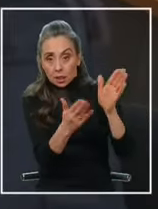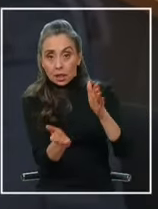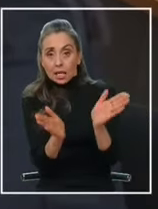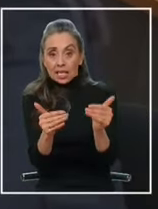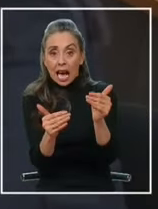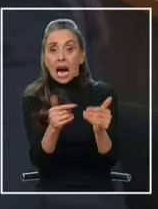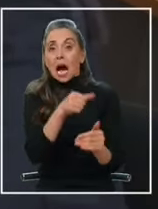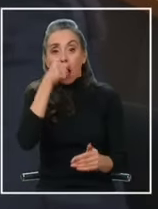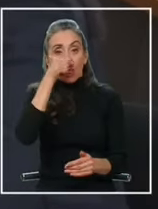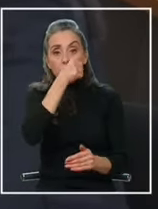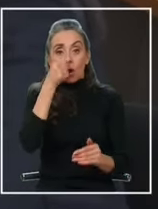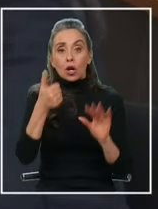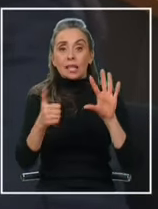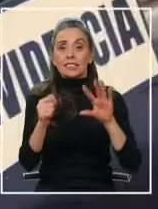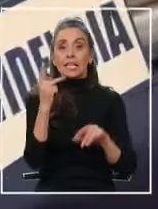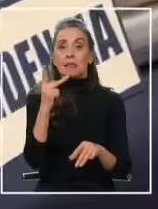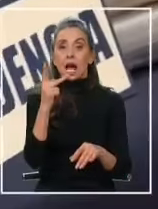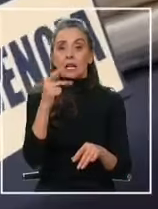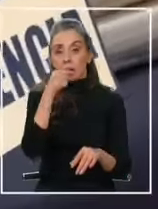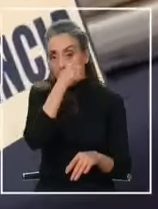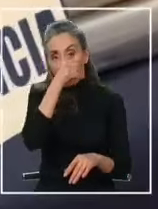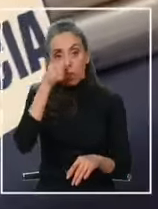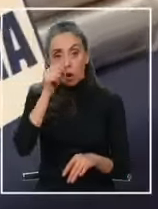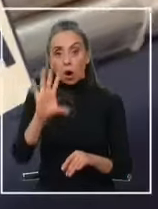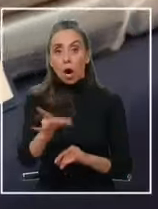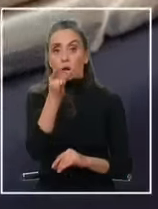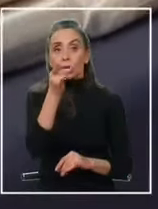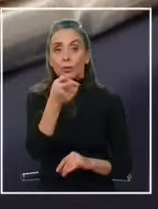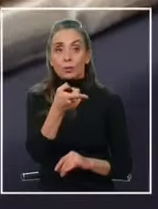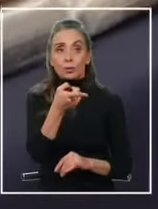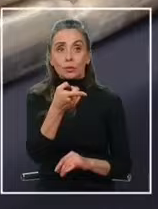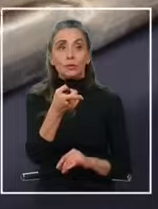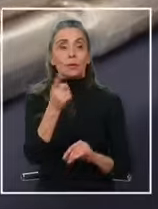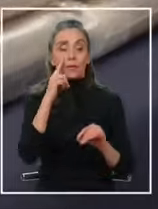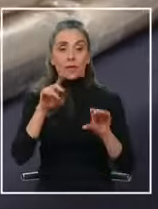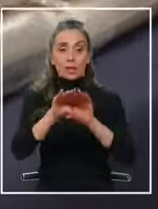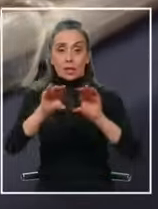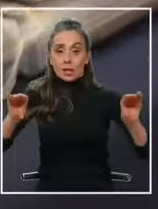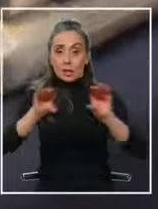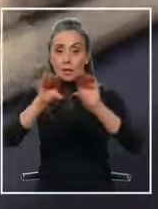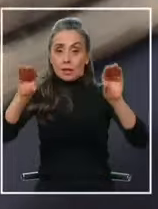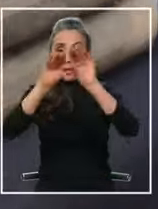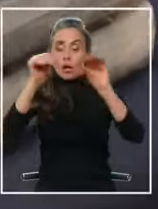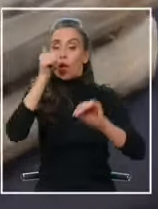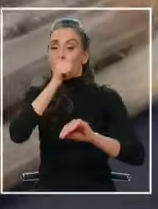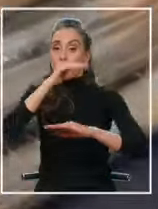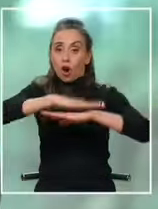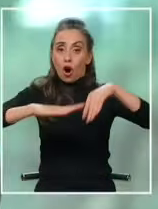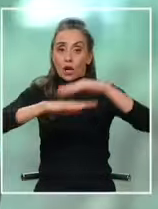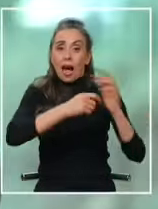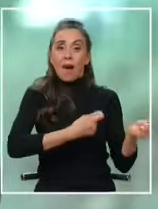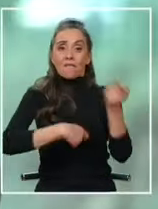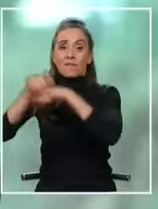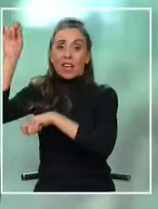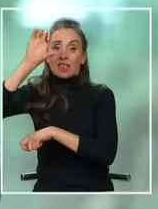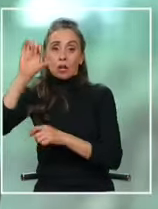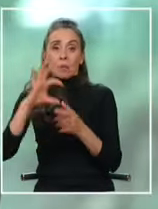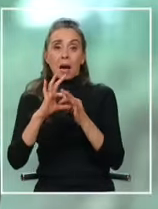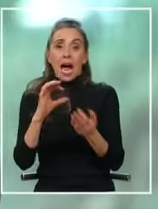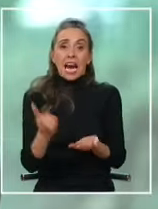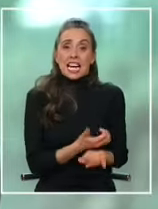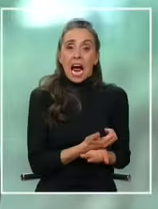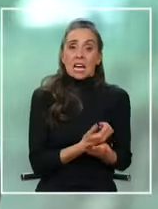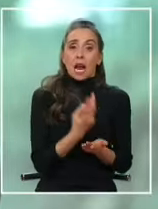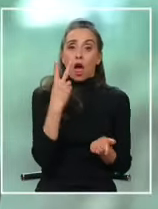se encontraron 60 kilos de droga esa cantidad de droga colocada en Europa son alrededor de 2 mil